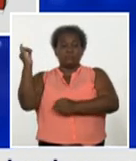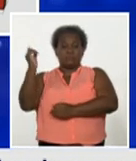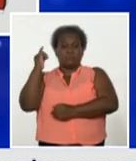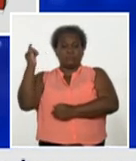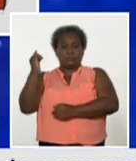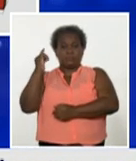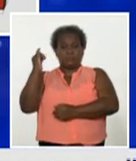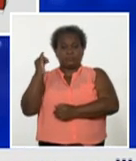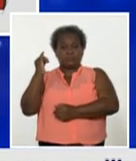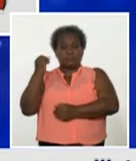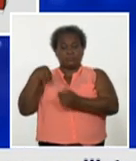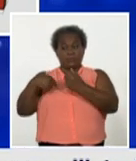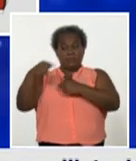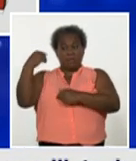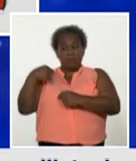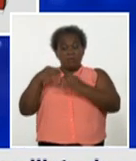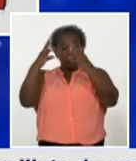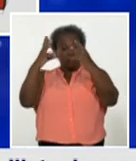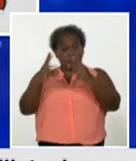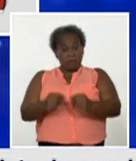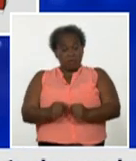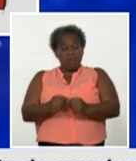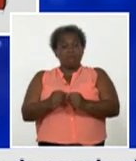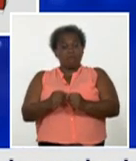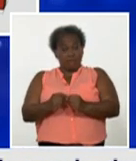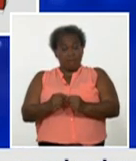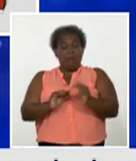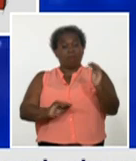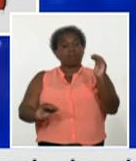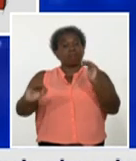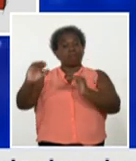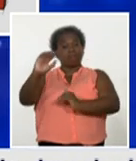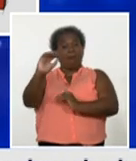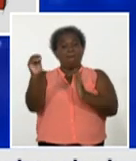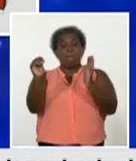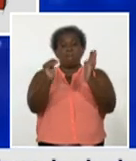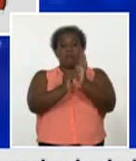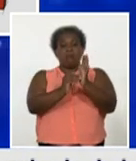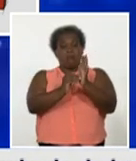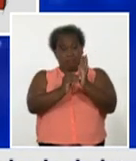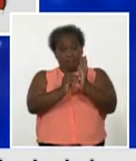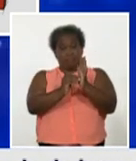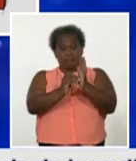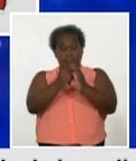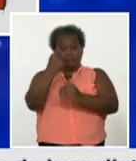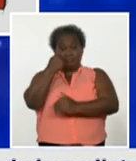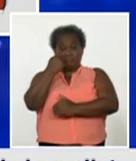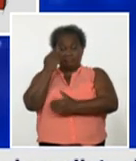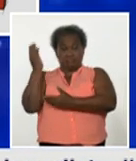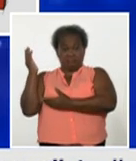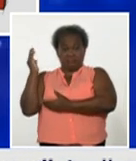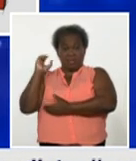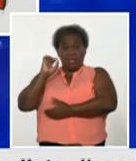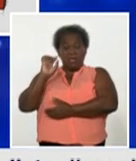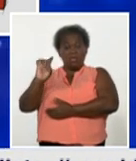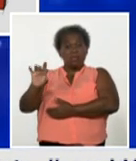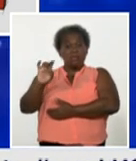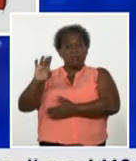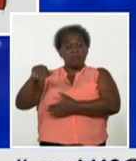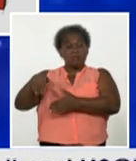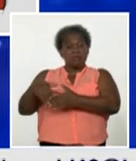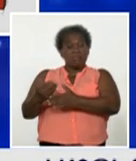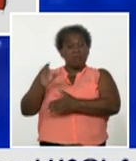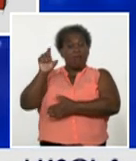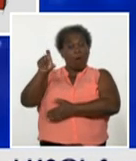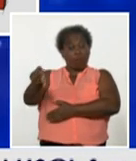Ayer una cifra nuevamente por encima de mil. Fíjese que en los últimos 15 días hemos tenido